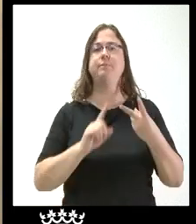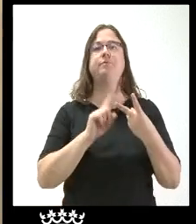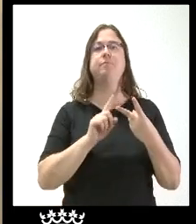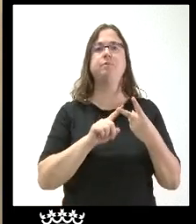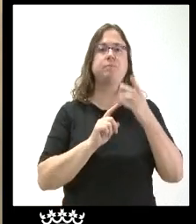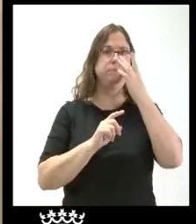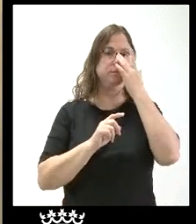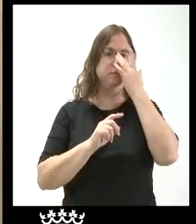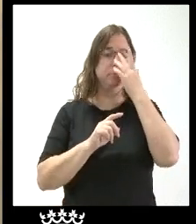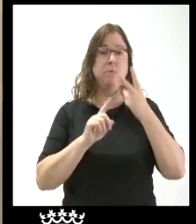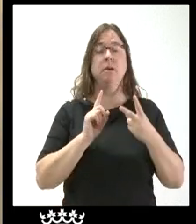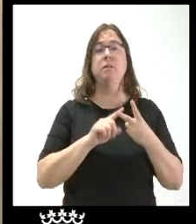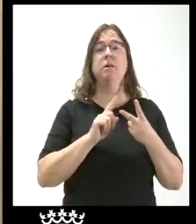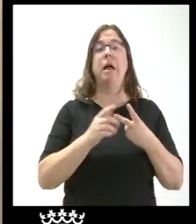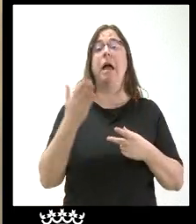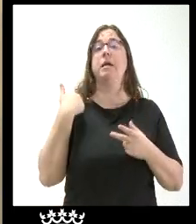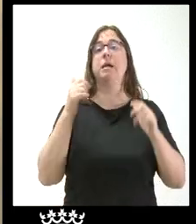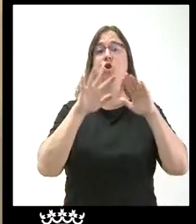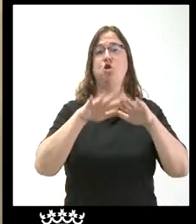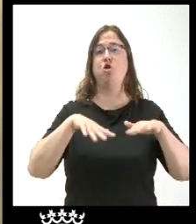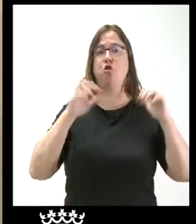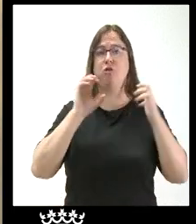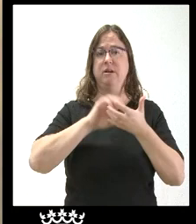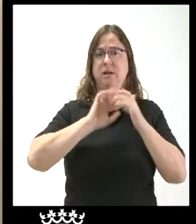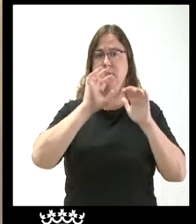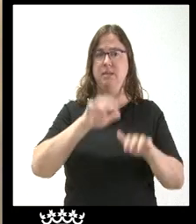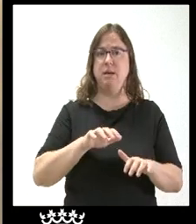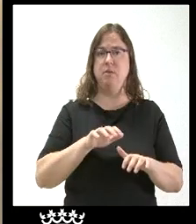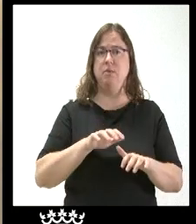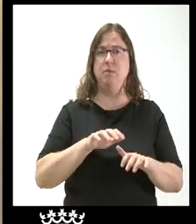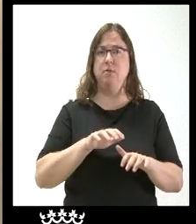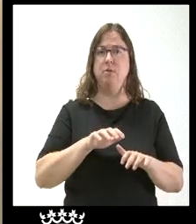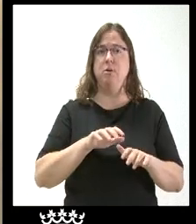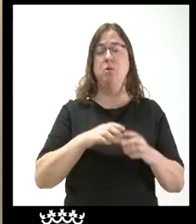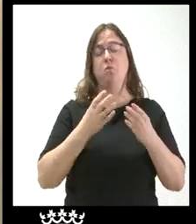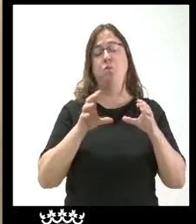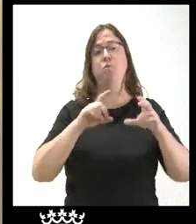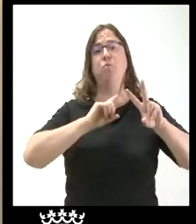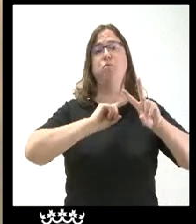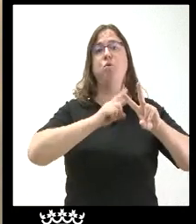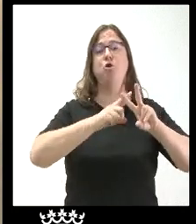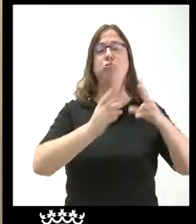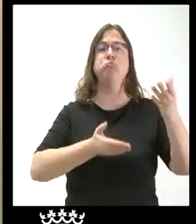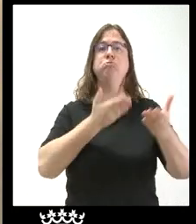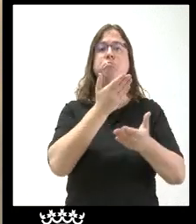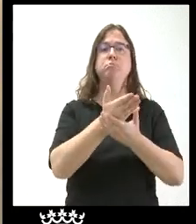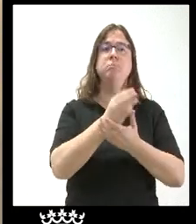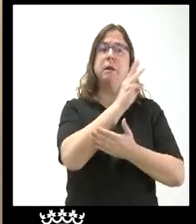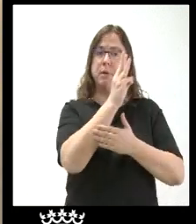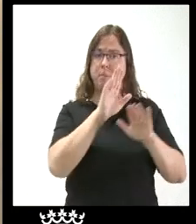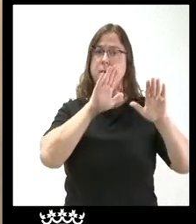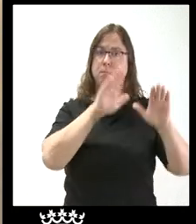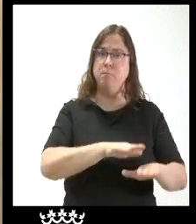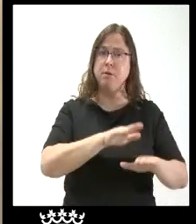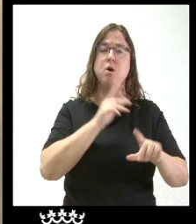tema es que ayer en las Cortes de Castilla y León el Vox presentó una moción que el PP apoyó para